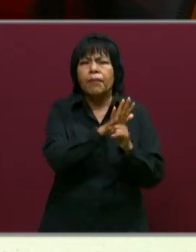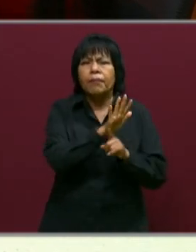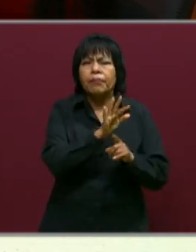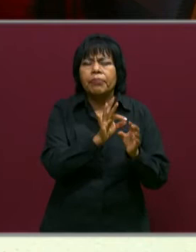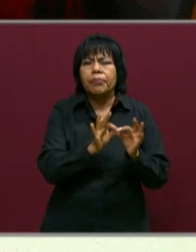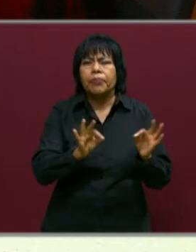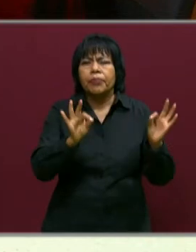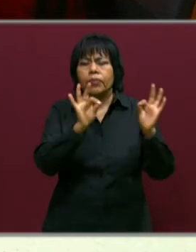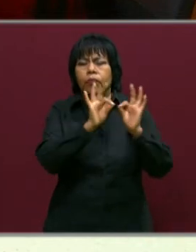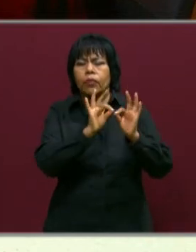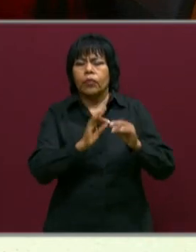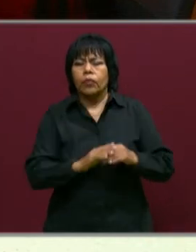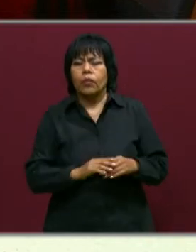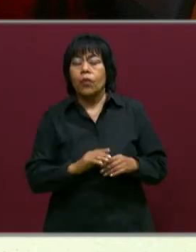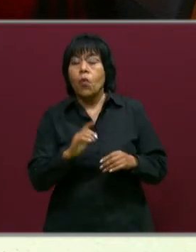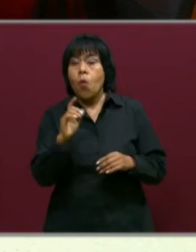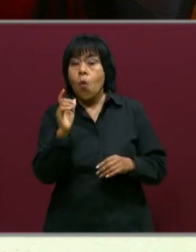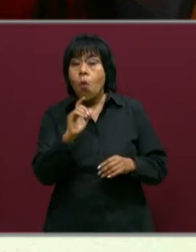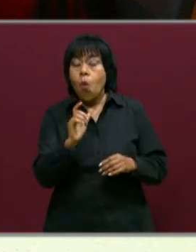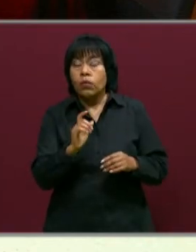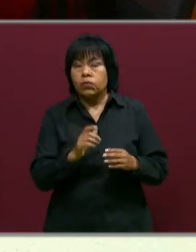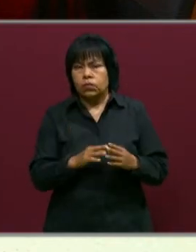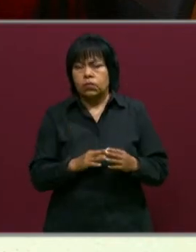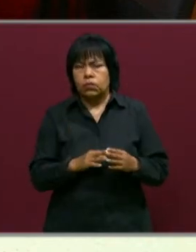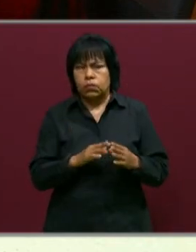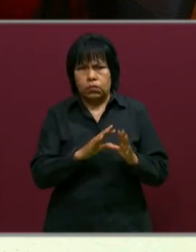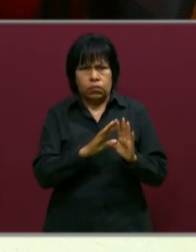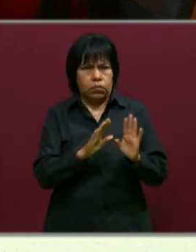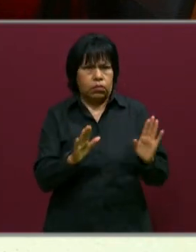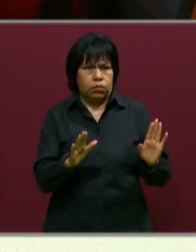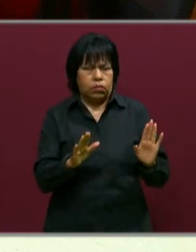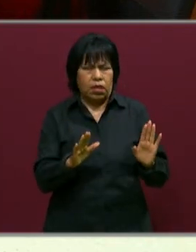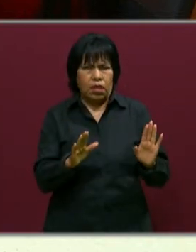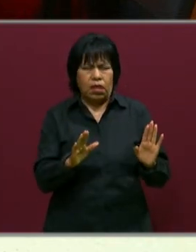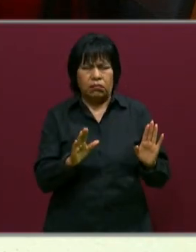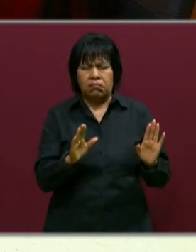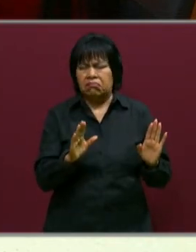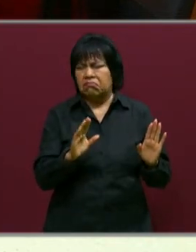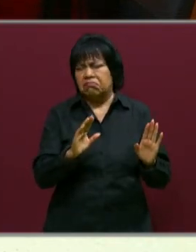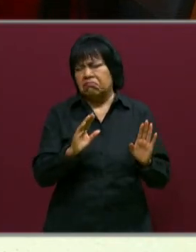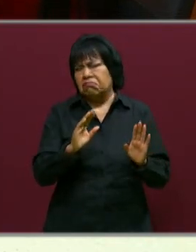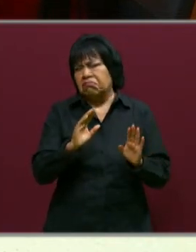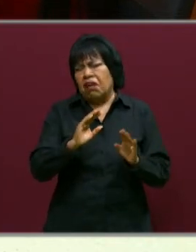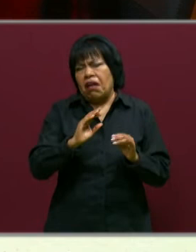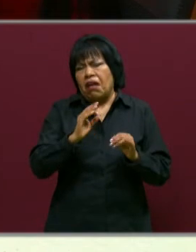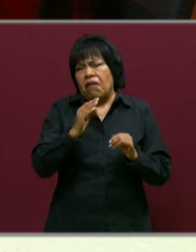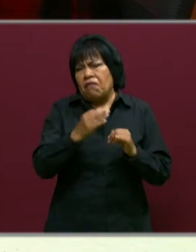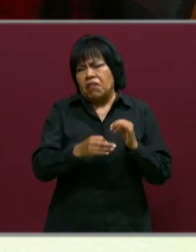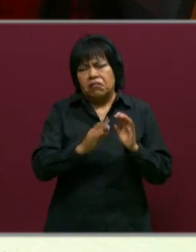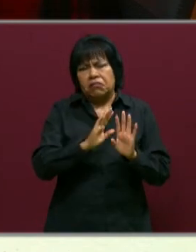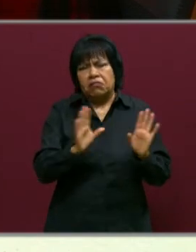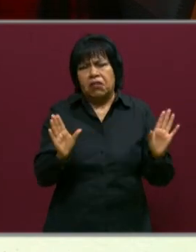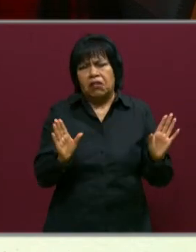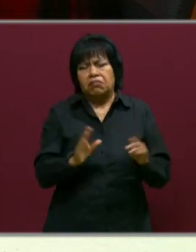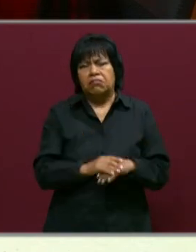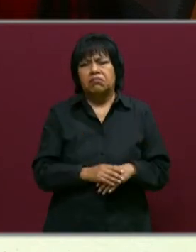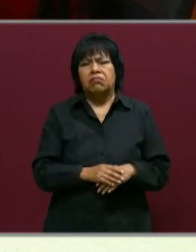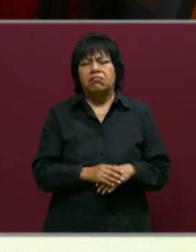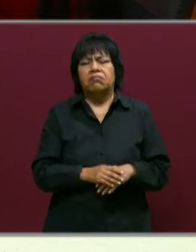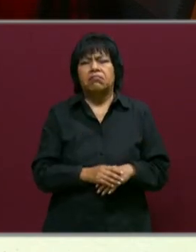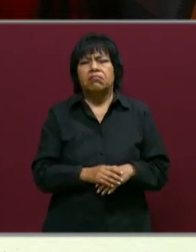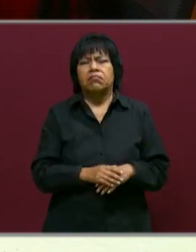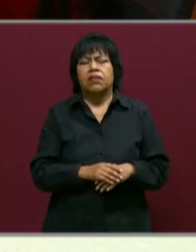cuando se aborda el rumbo ya hacia un cierre de ciclo escolar. Anabel, no sé si nos puedas comentar